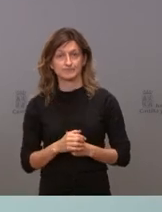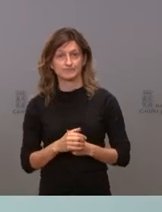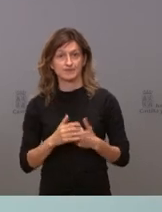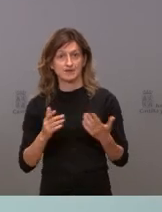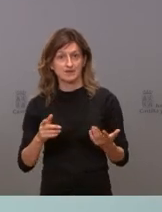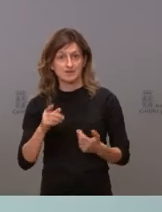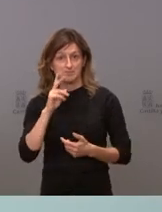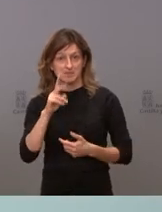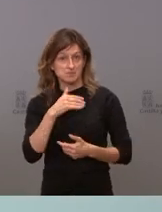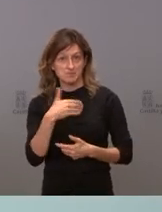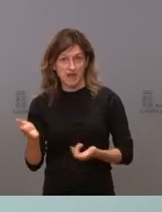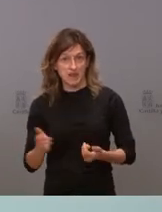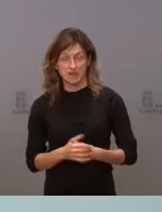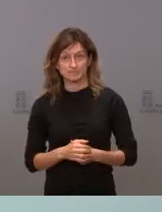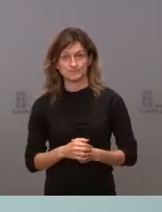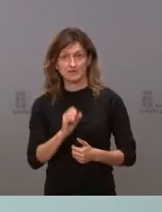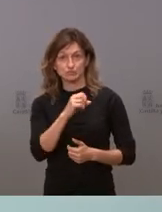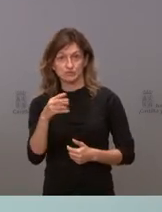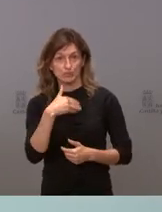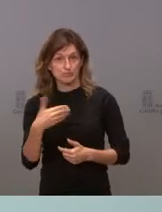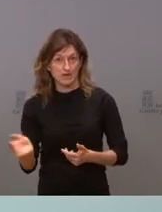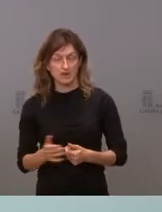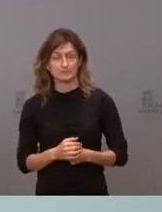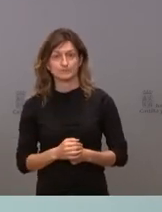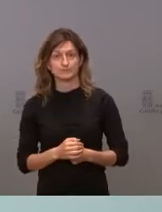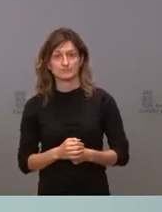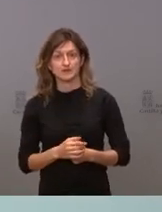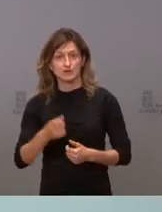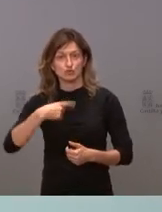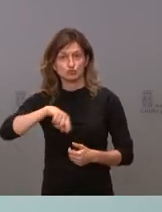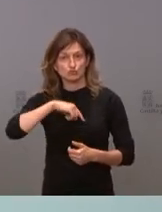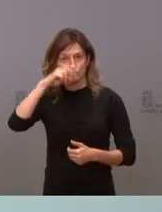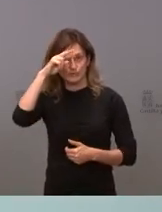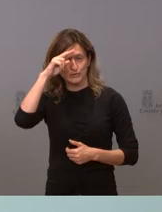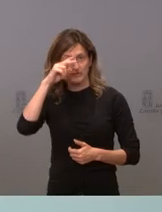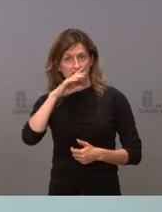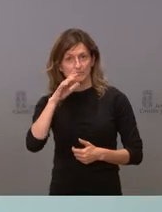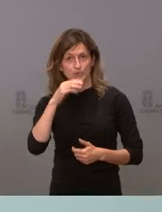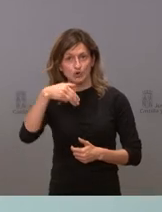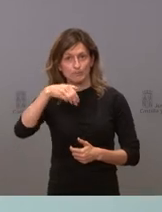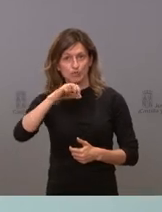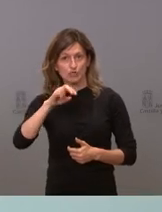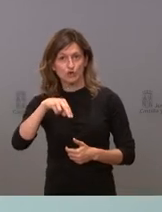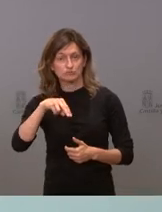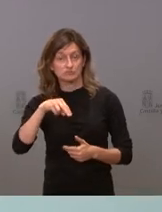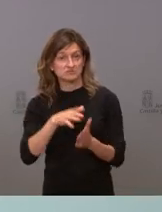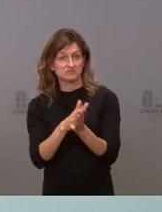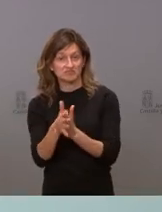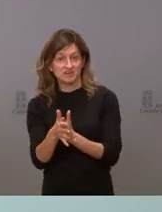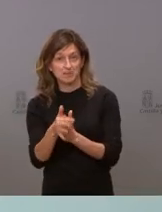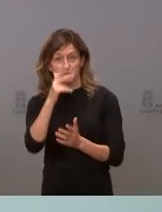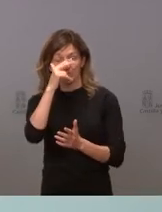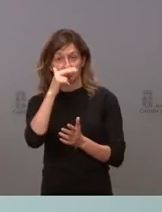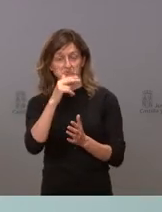francamente mal. Entonces, nuestro grado de preocupación tras la moción de censura es ninguno. Y he de